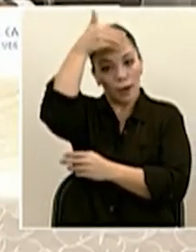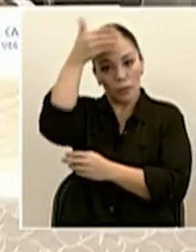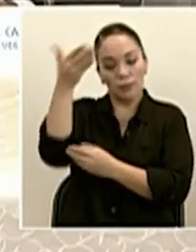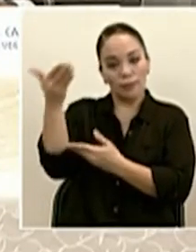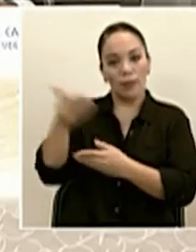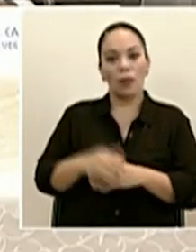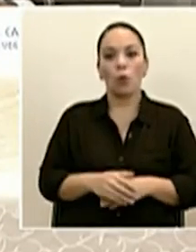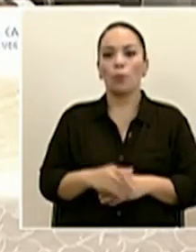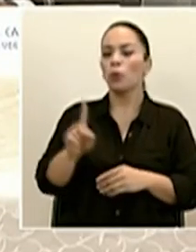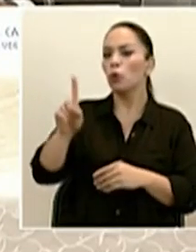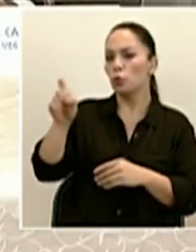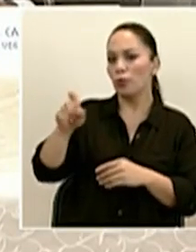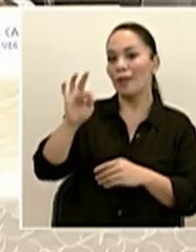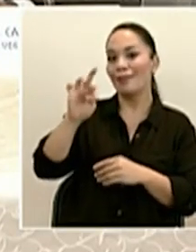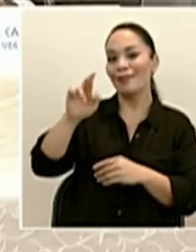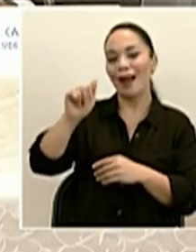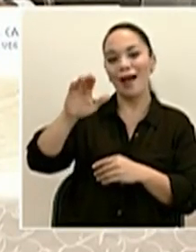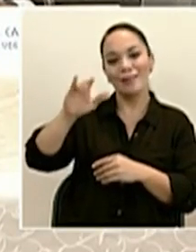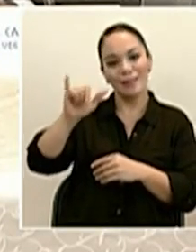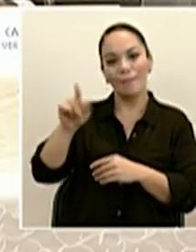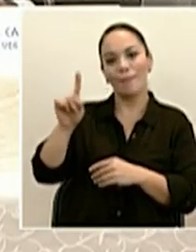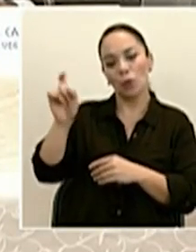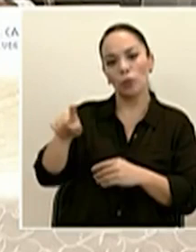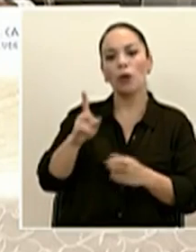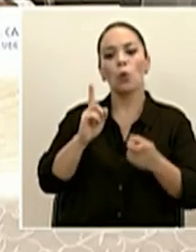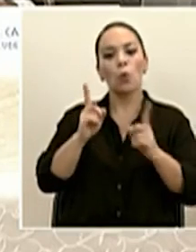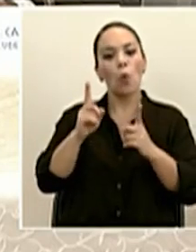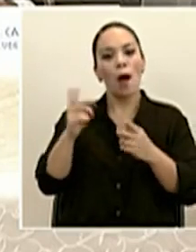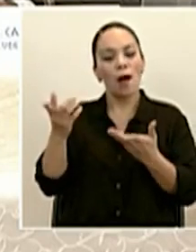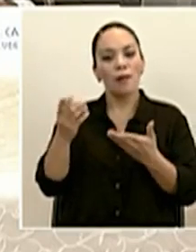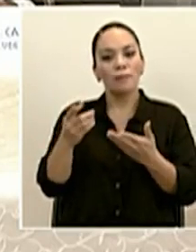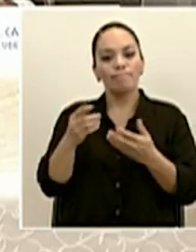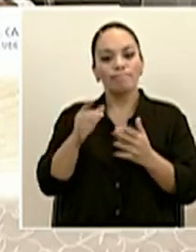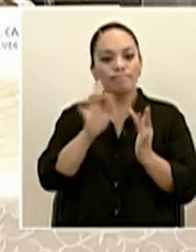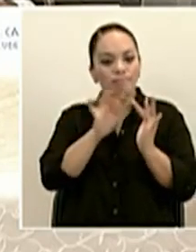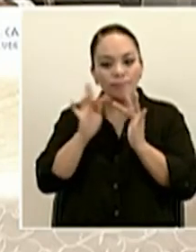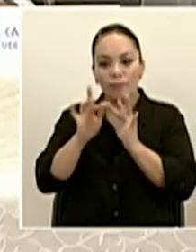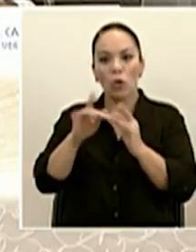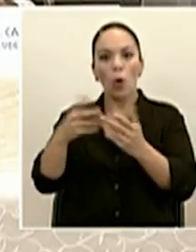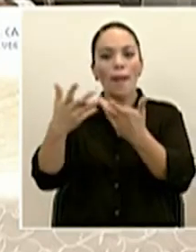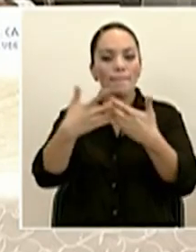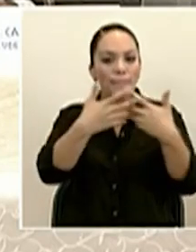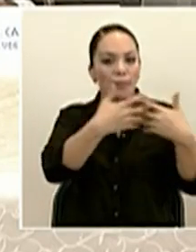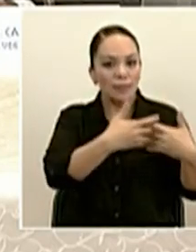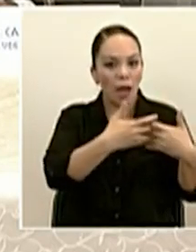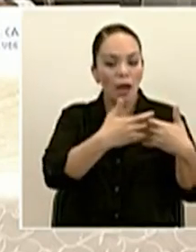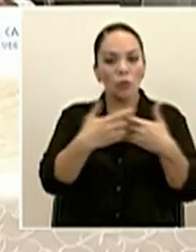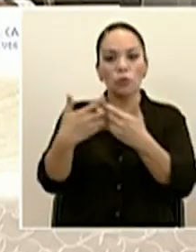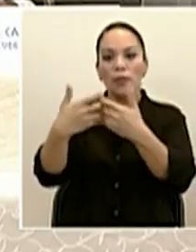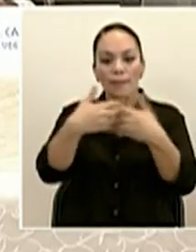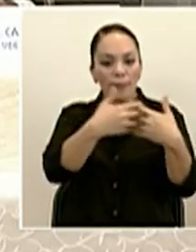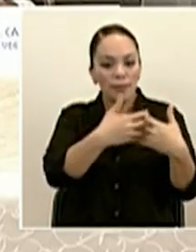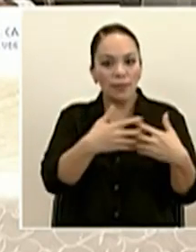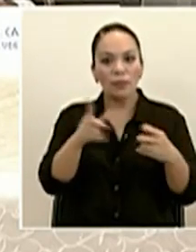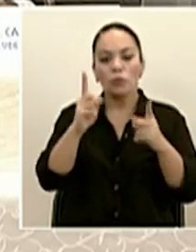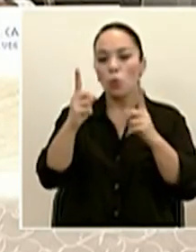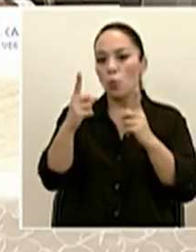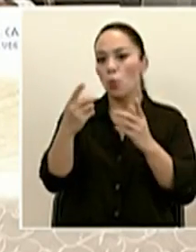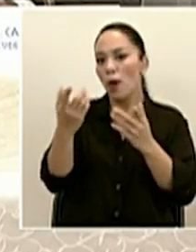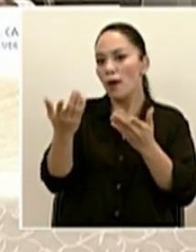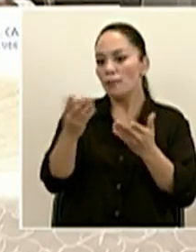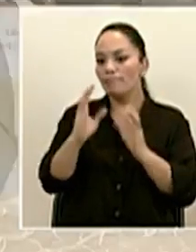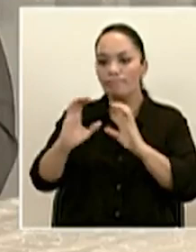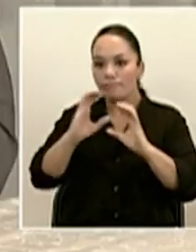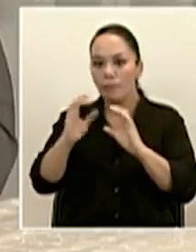consulta ¿Cuál es la comunicación con las diferentes cámaras y empresarios para que se cumplan las medidas que se anunciarán mañana